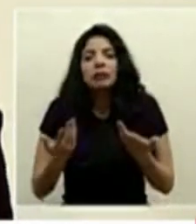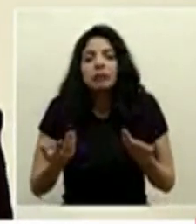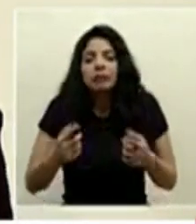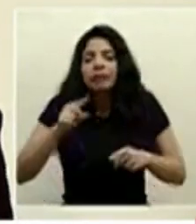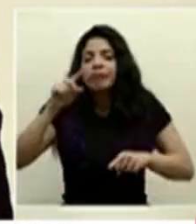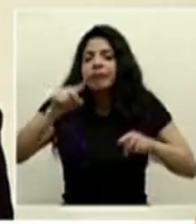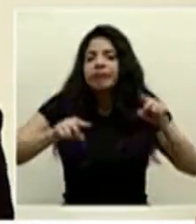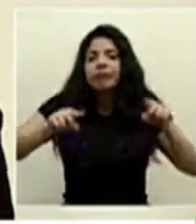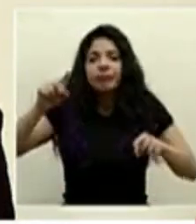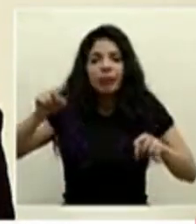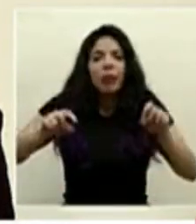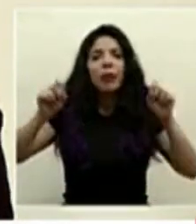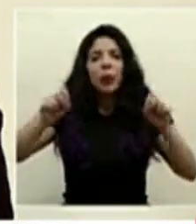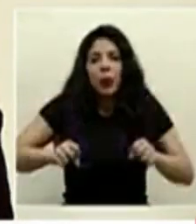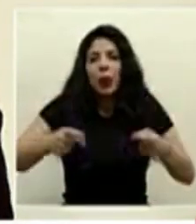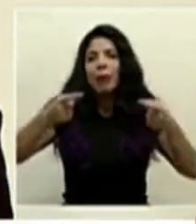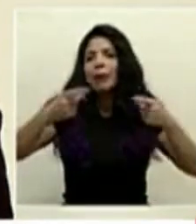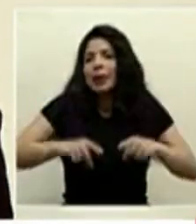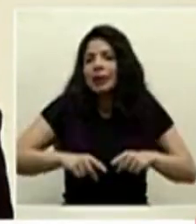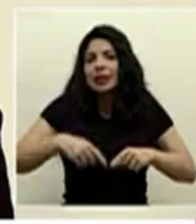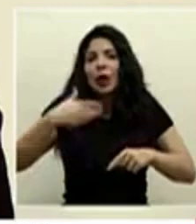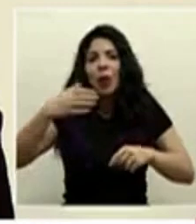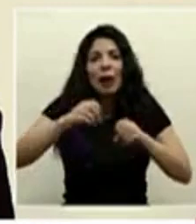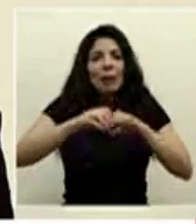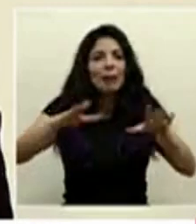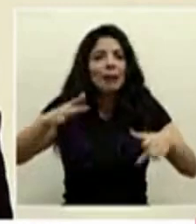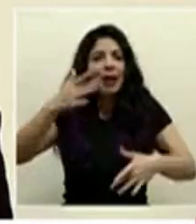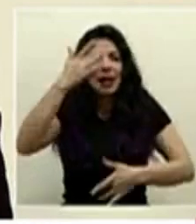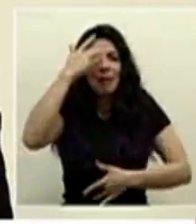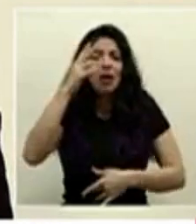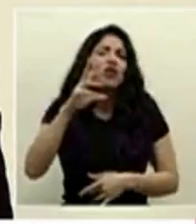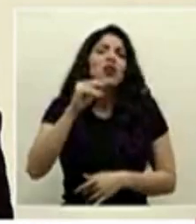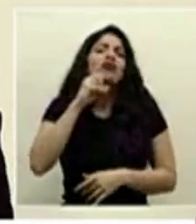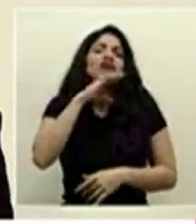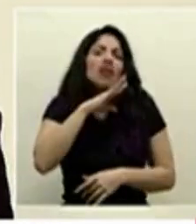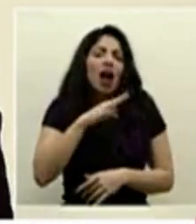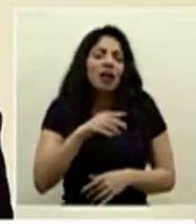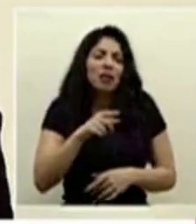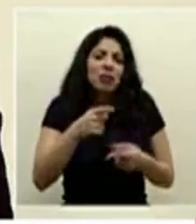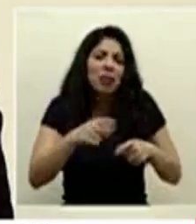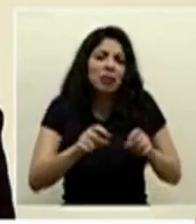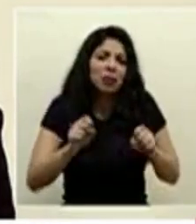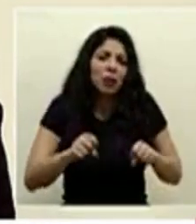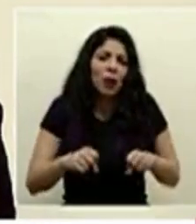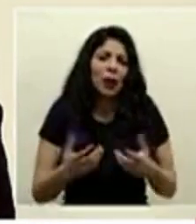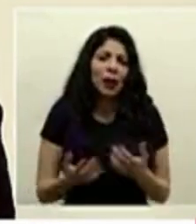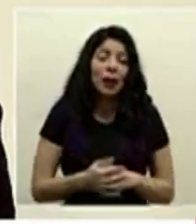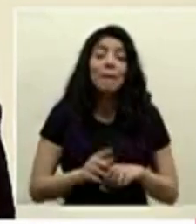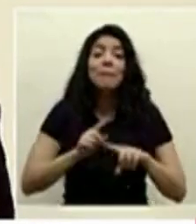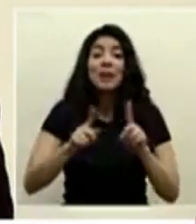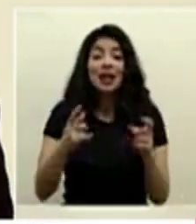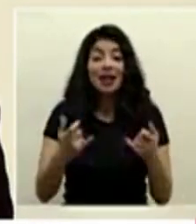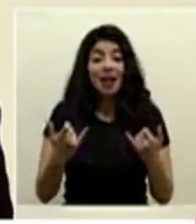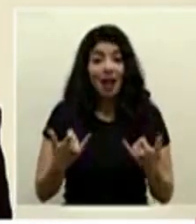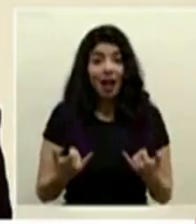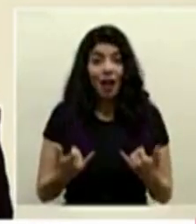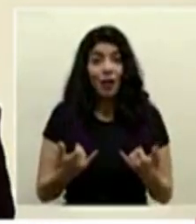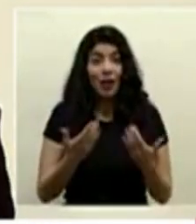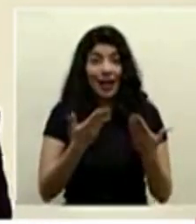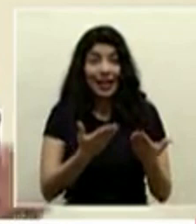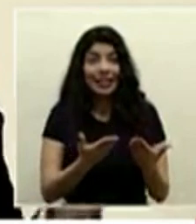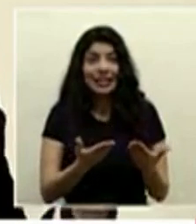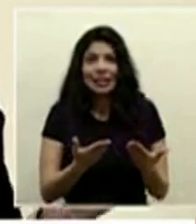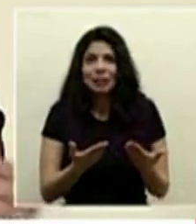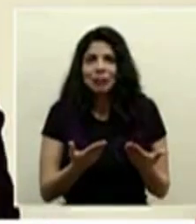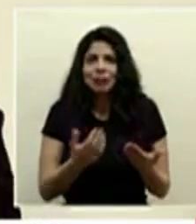las cosas que se pueden dar justamente en el transcurso de una pandemia y no sería de extrañarse que eso también esté ocurriendo sin embargo nosotros ante eso pues